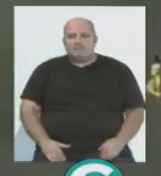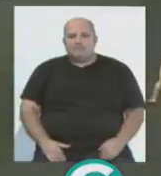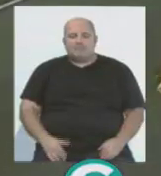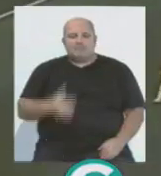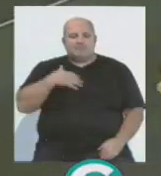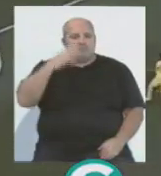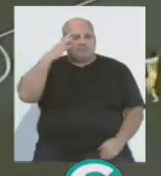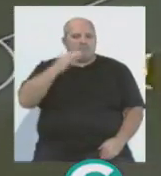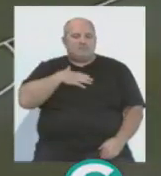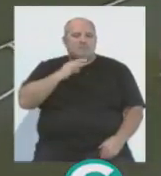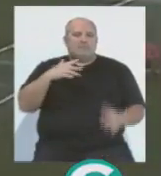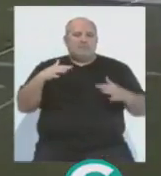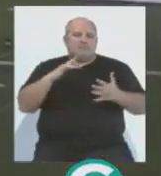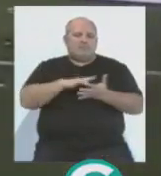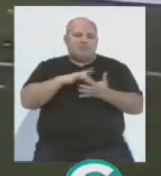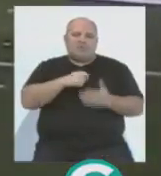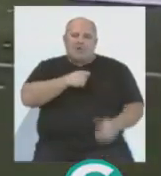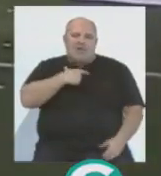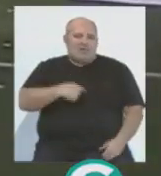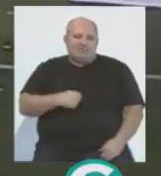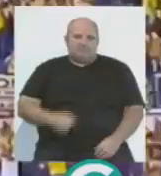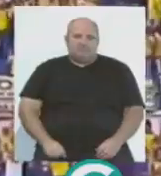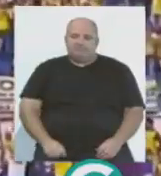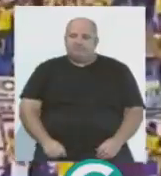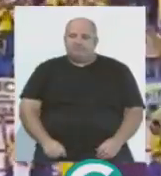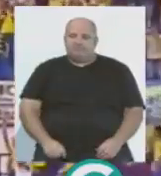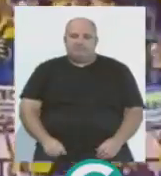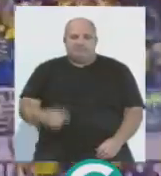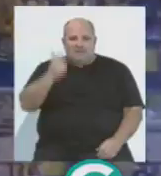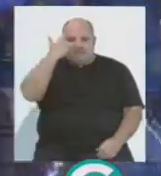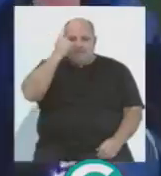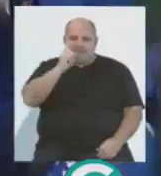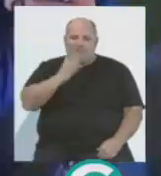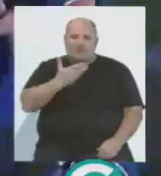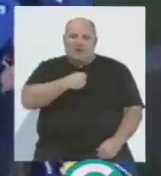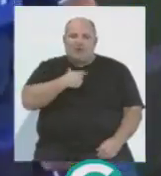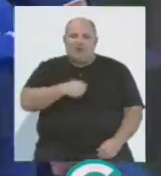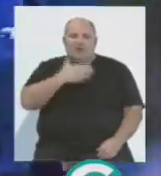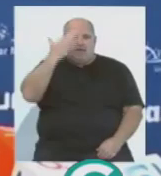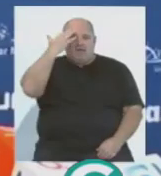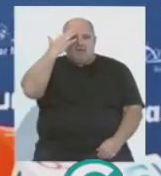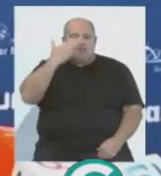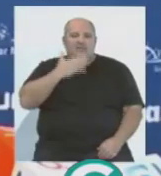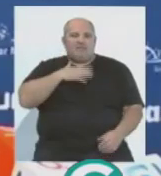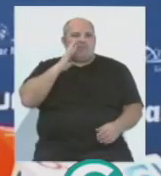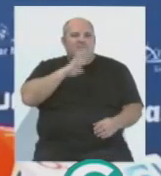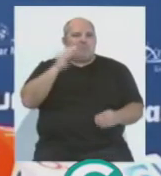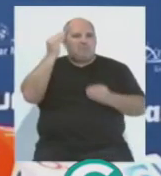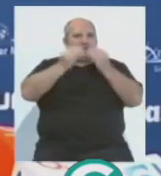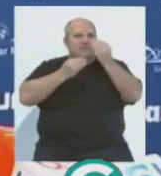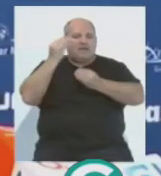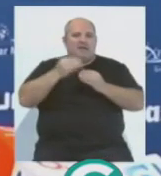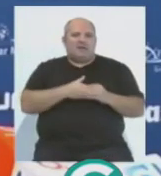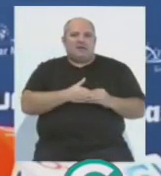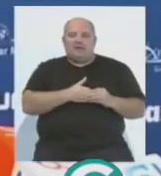Yo creo que estos partidos se juegan con el corazón, más que con la cabeza. La cabeza te hace pensar